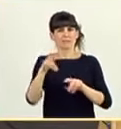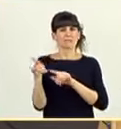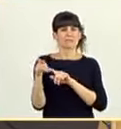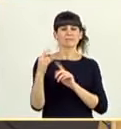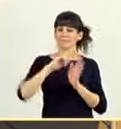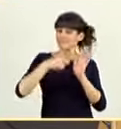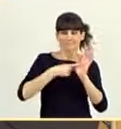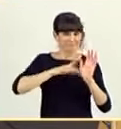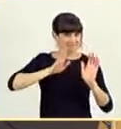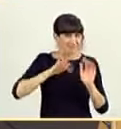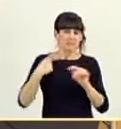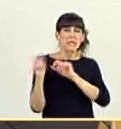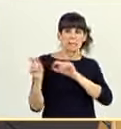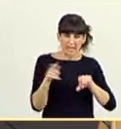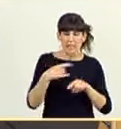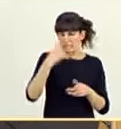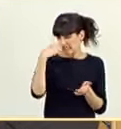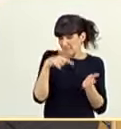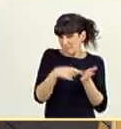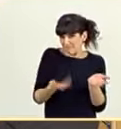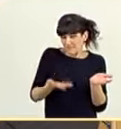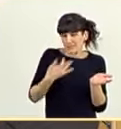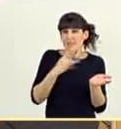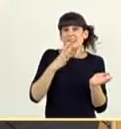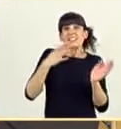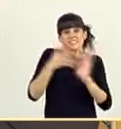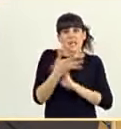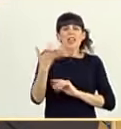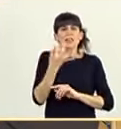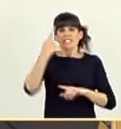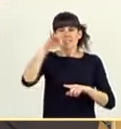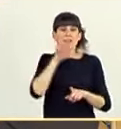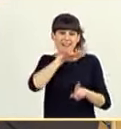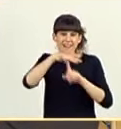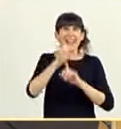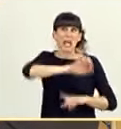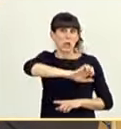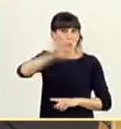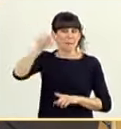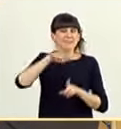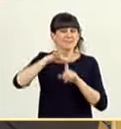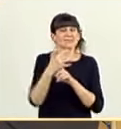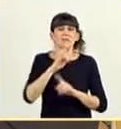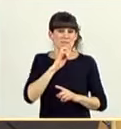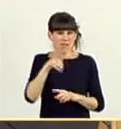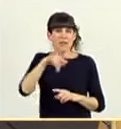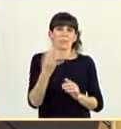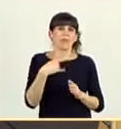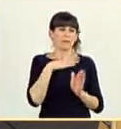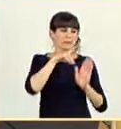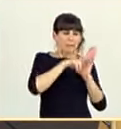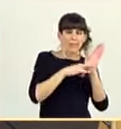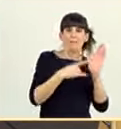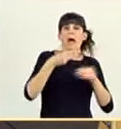inmigrantes. Pero también tiene que entender el marco europeo en el que nos desenvolvemos y lo que podemos hacer y lo que no podemos